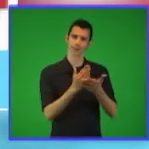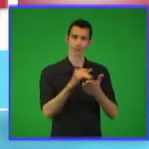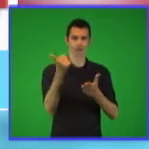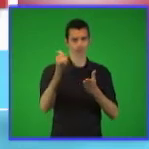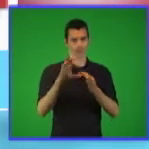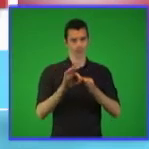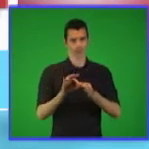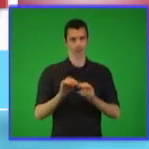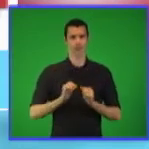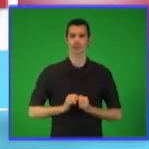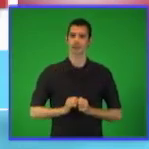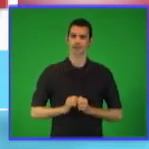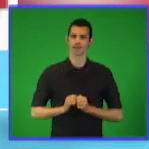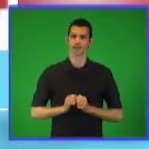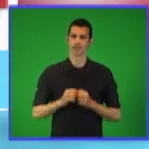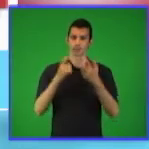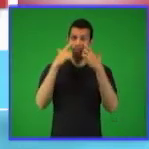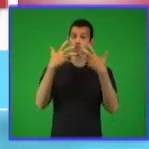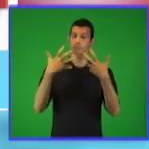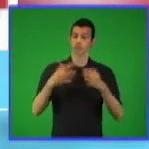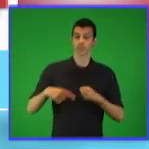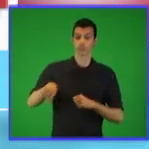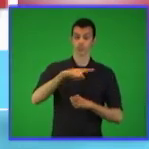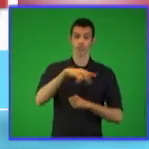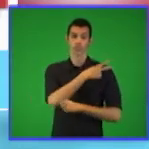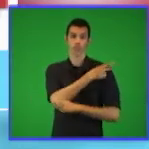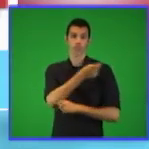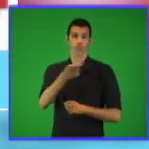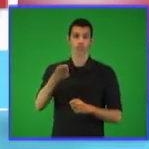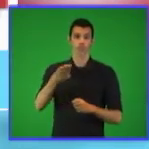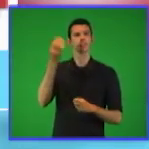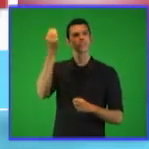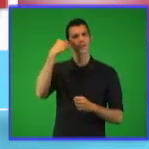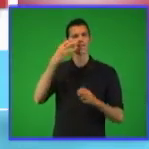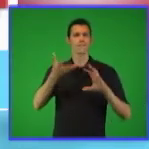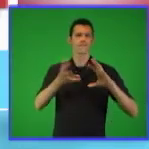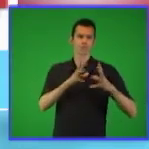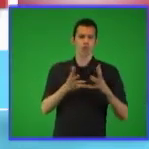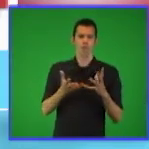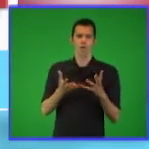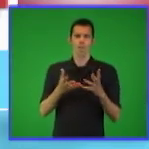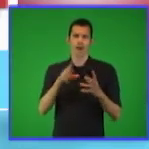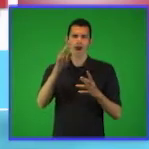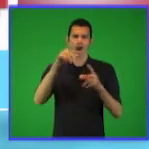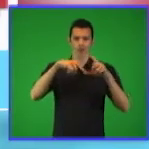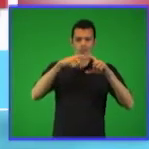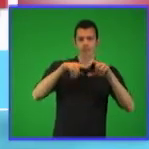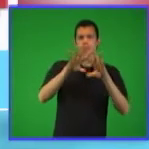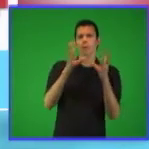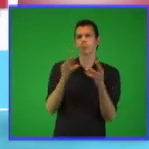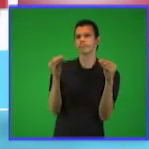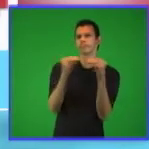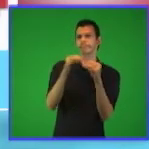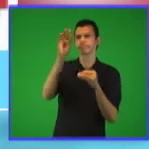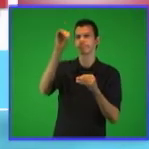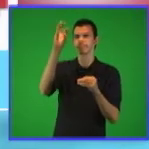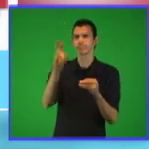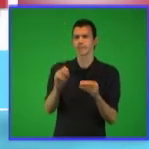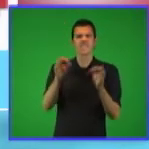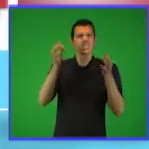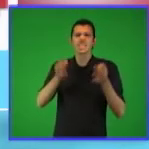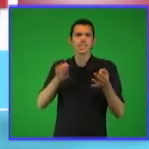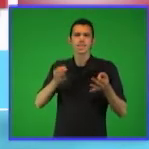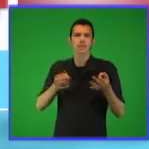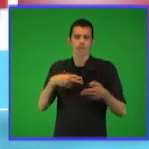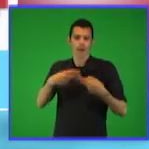aprendizaje de los contenidos matemáticos siempre está asociado a la comprensión de los conceptos y